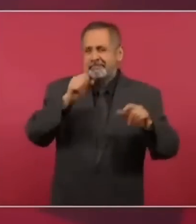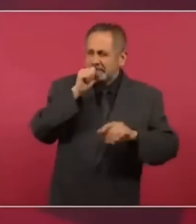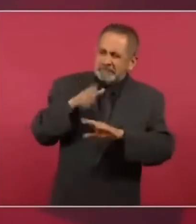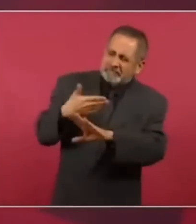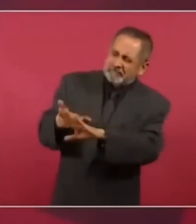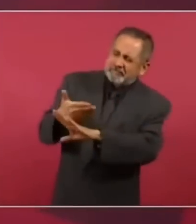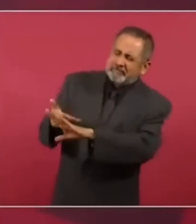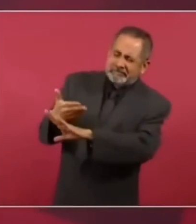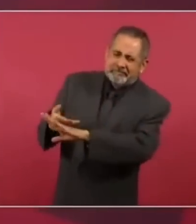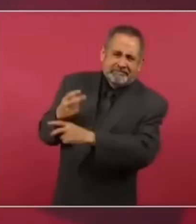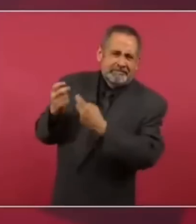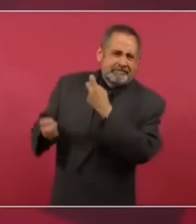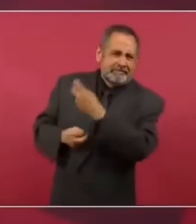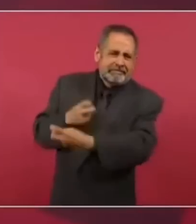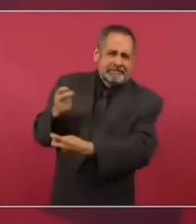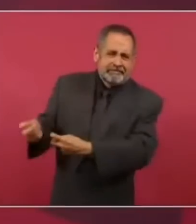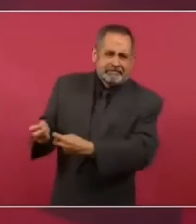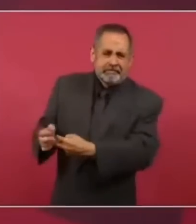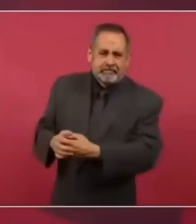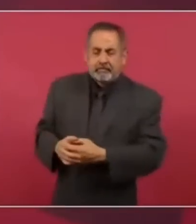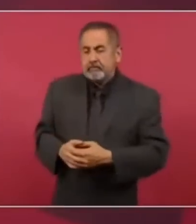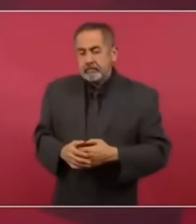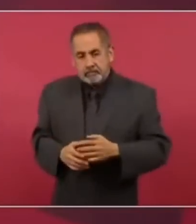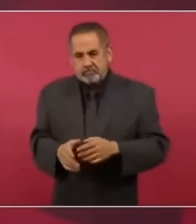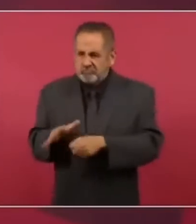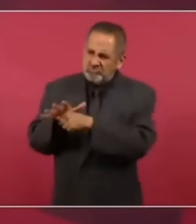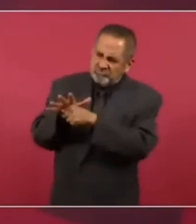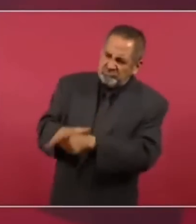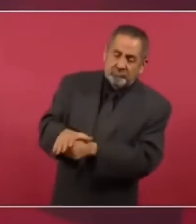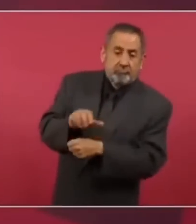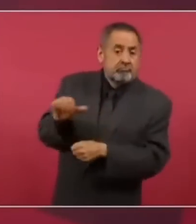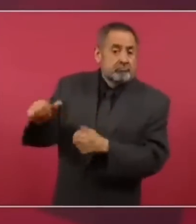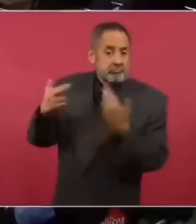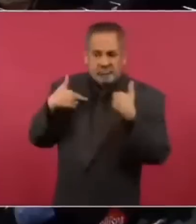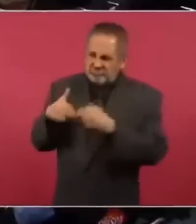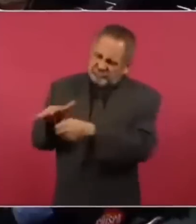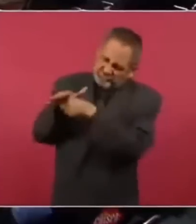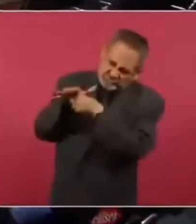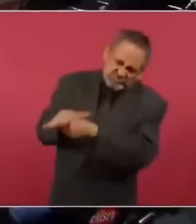Entonces, hubo represión a los maestros,